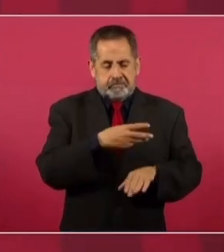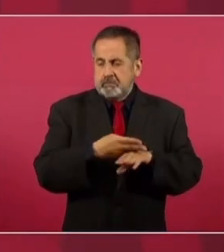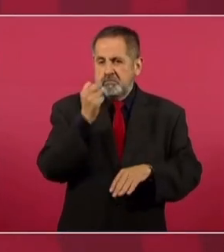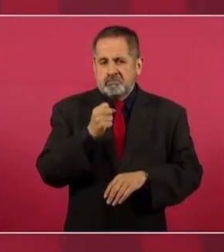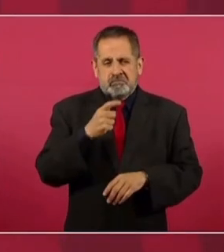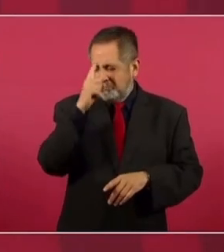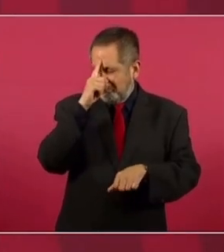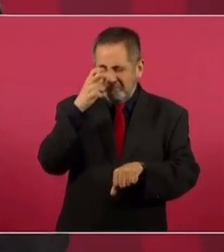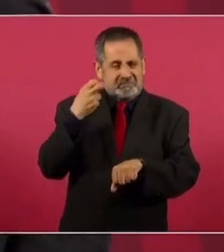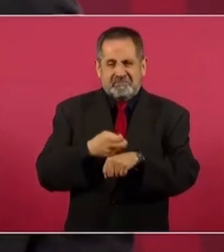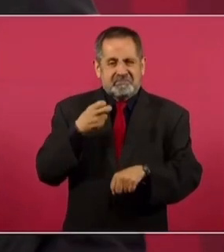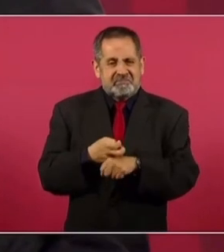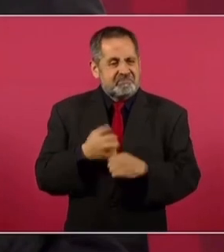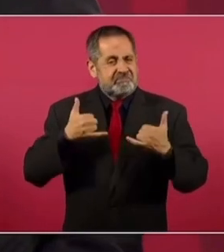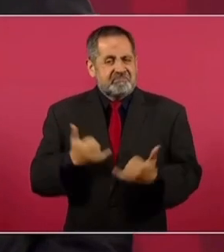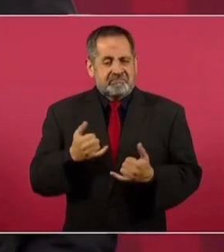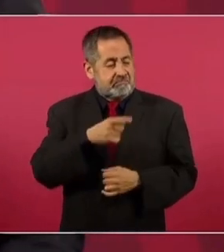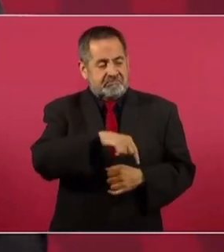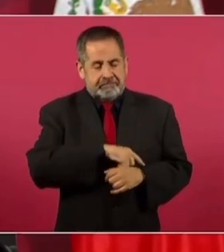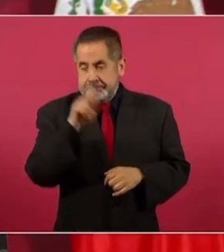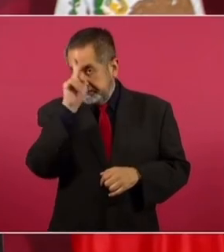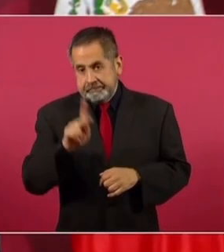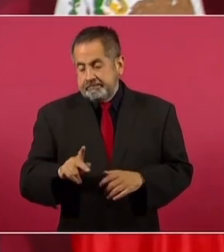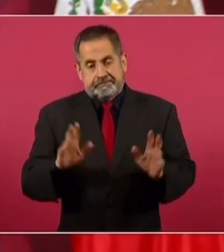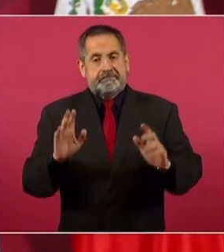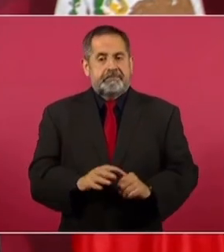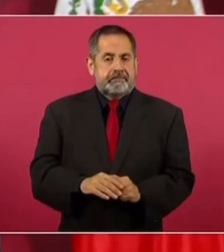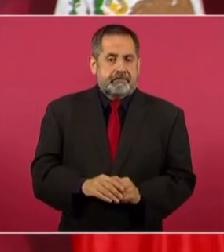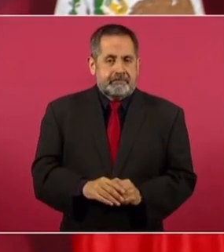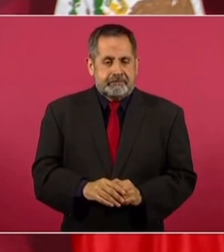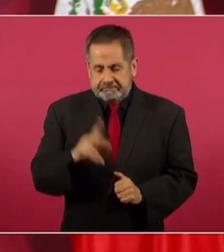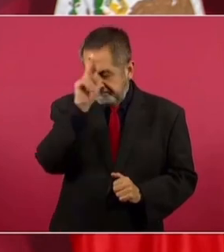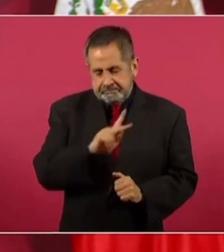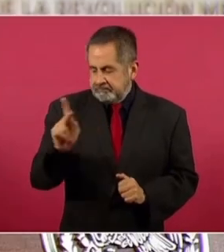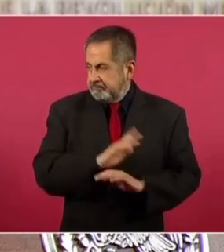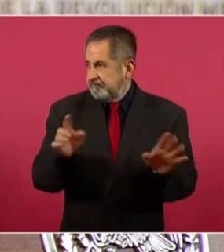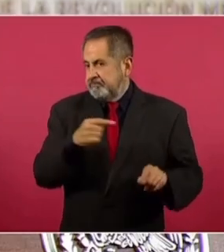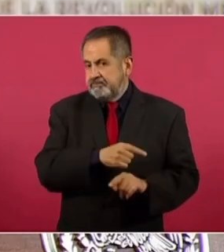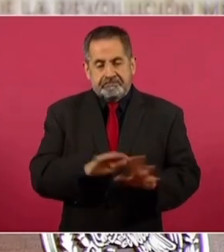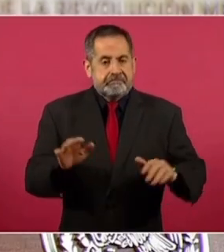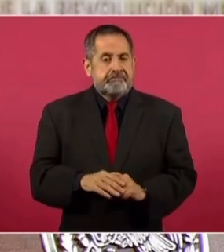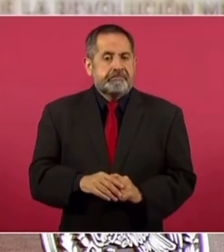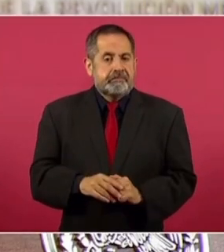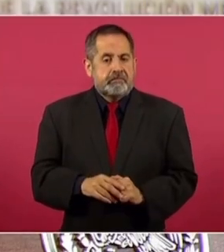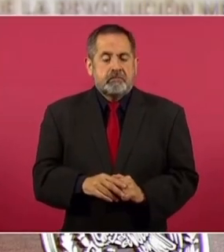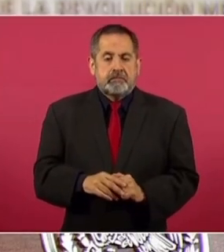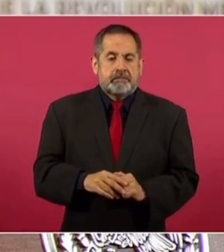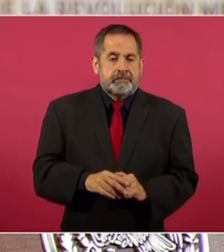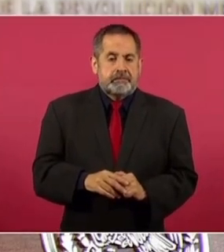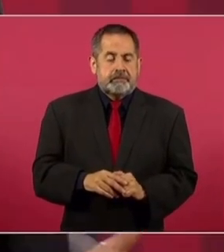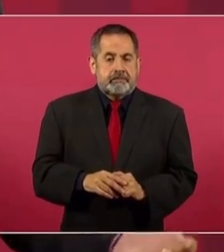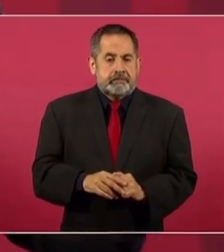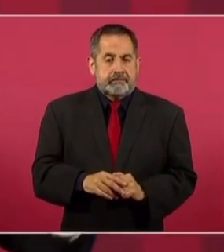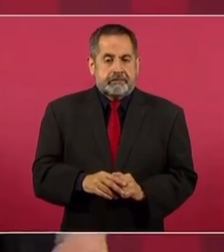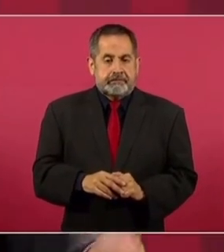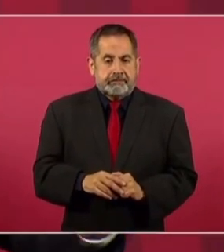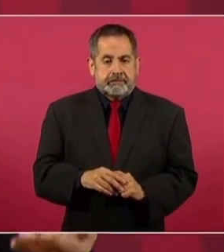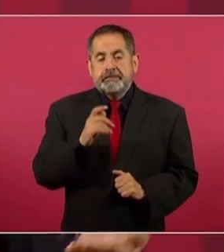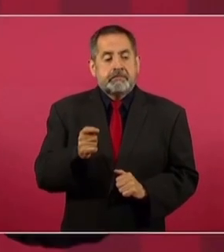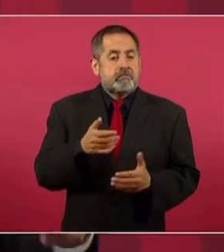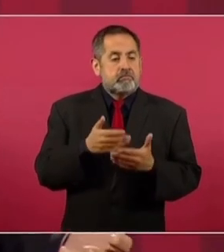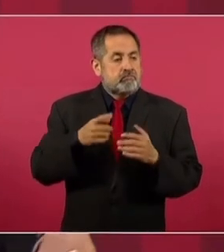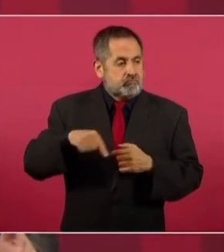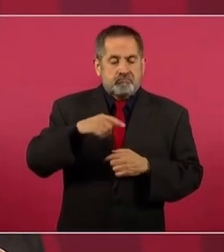intolerante, de lo peor, de lo peor. Y ahora se